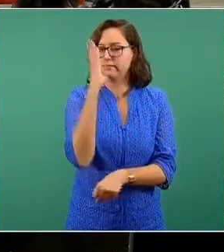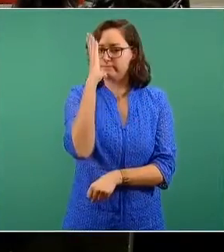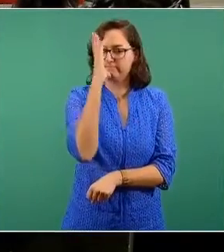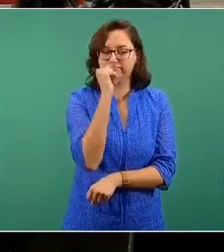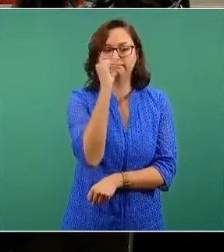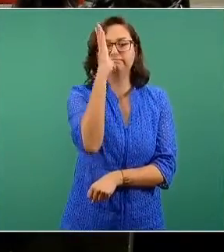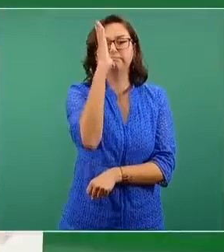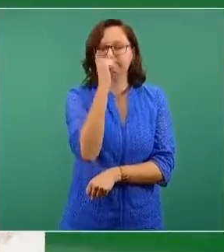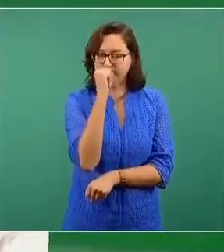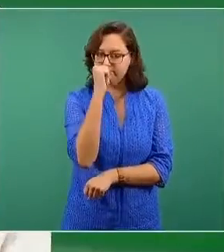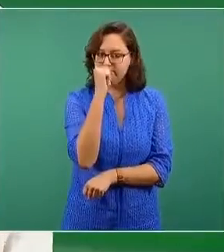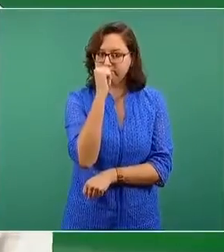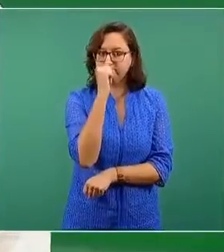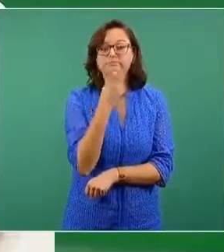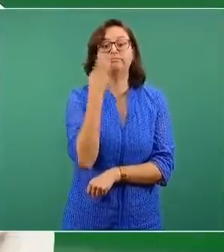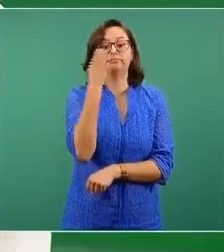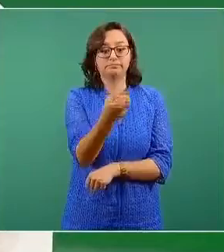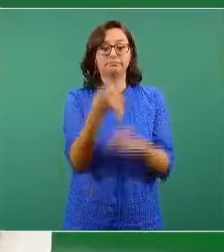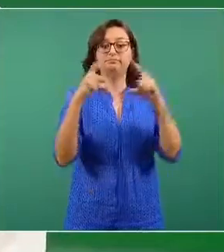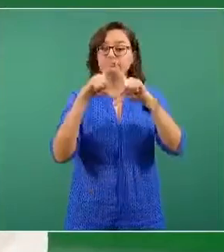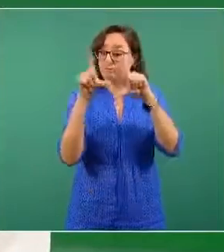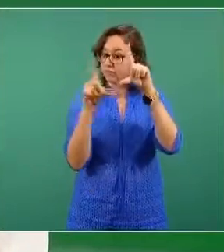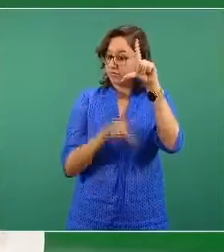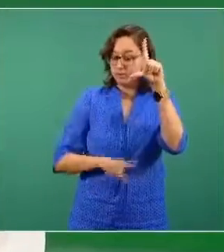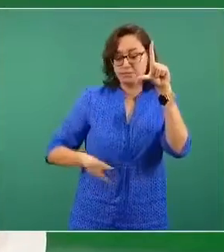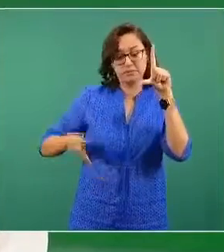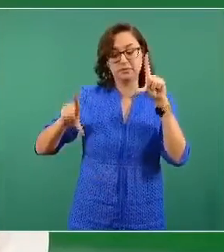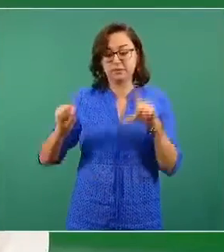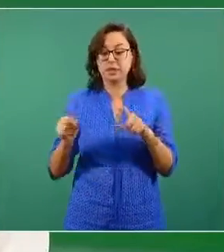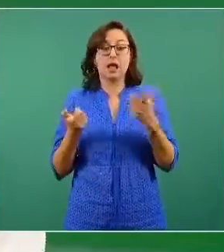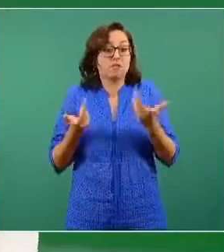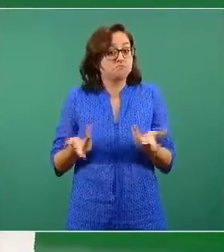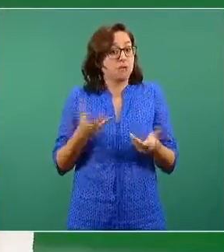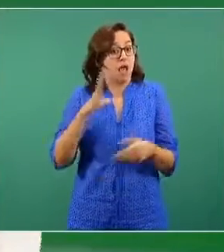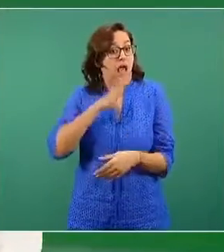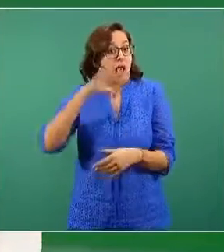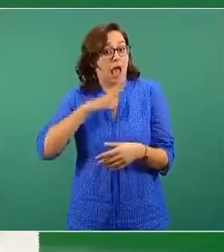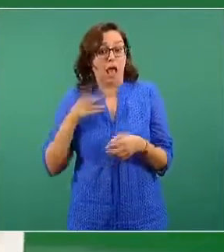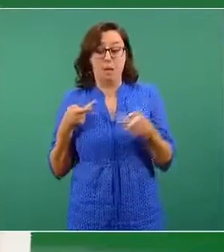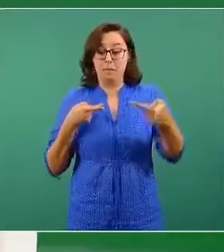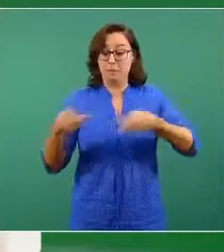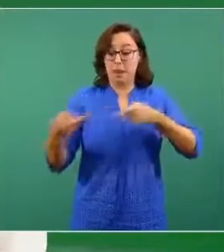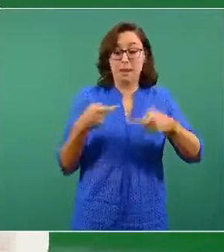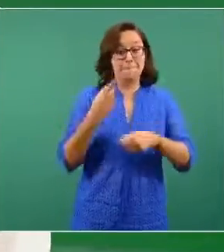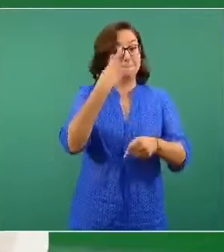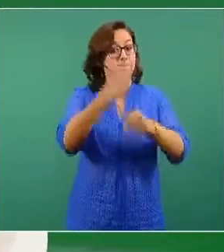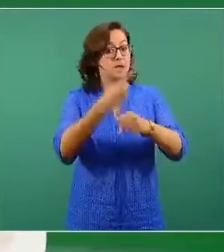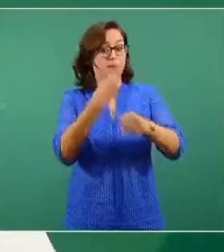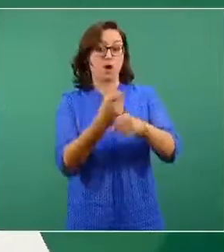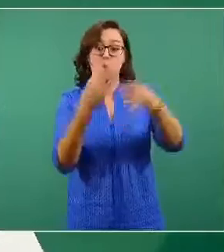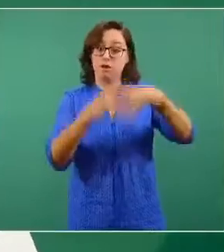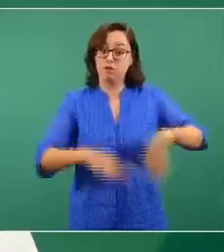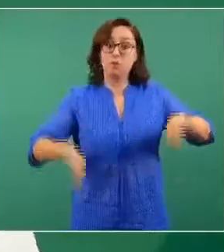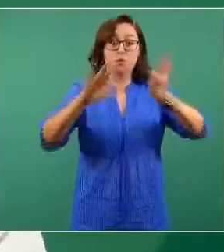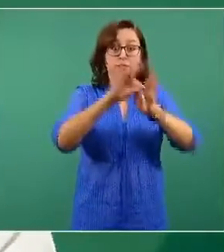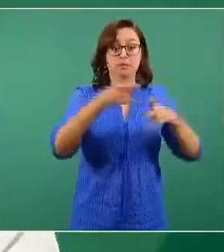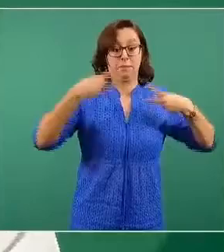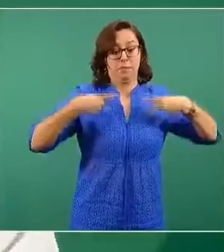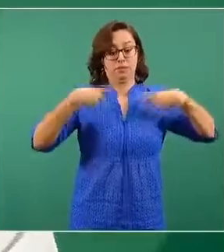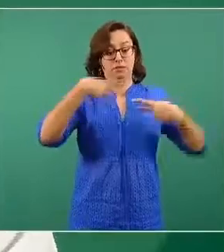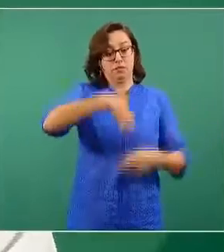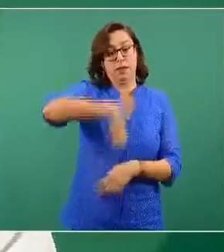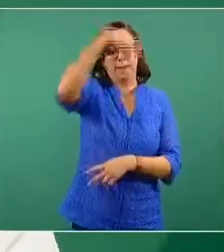está ocurriendo en todo el país, porque de acuerdo al plan de vacunación, la edad es el eje principal de